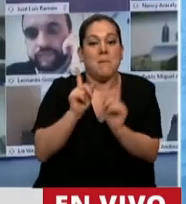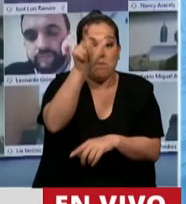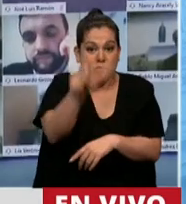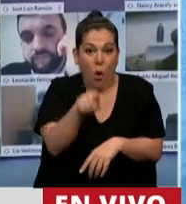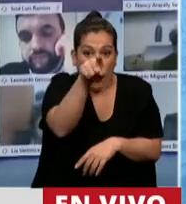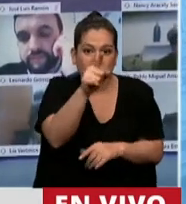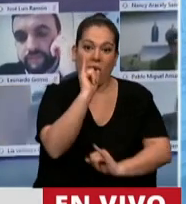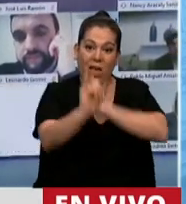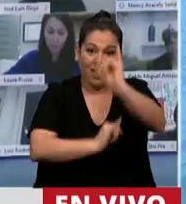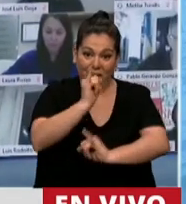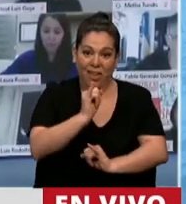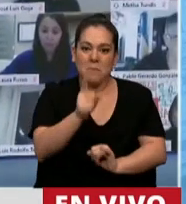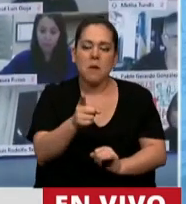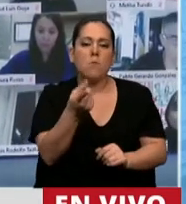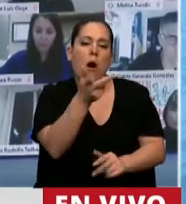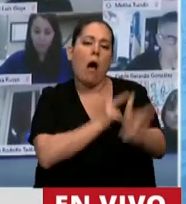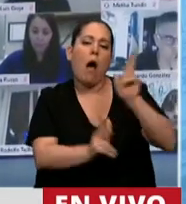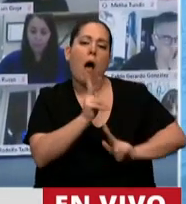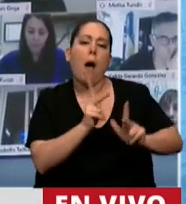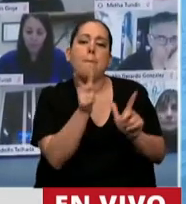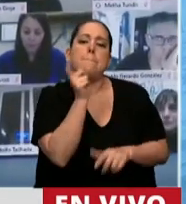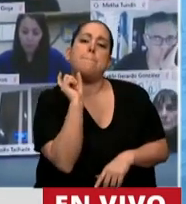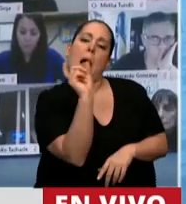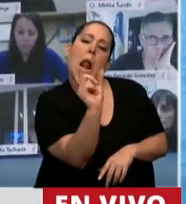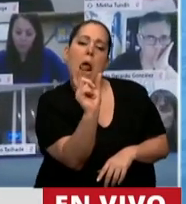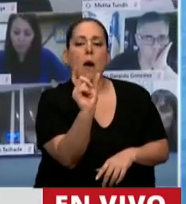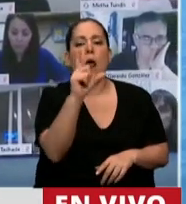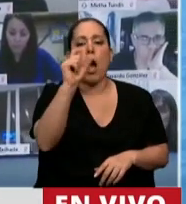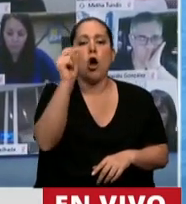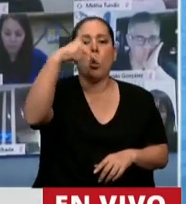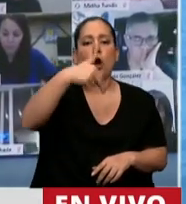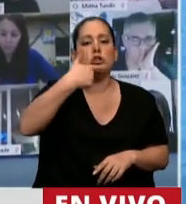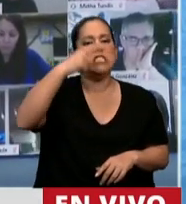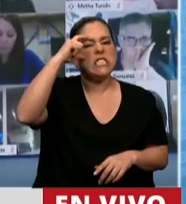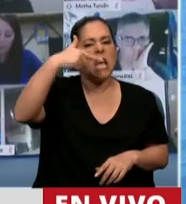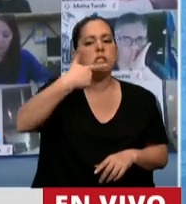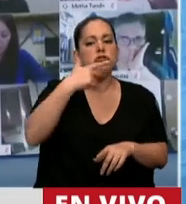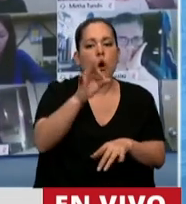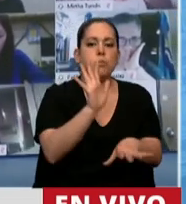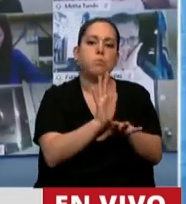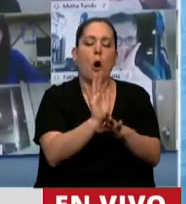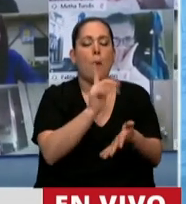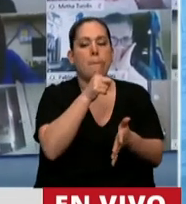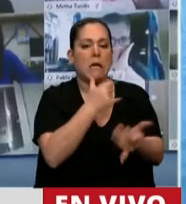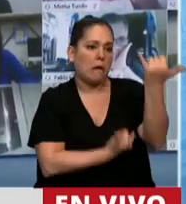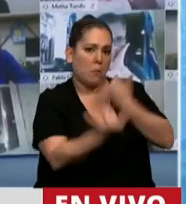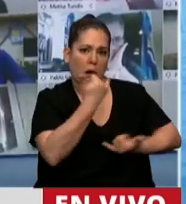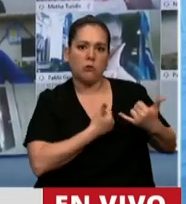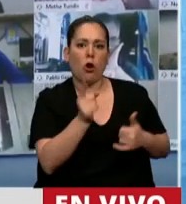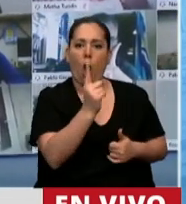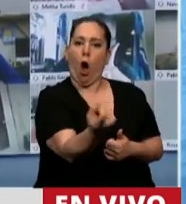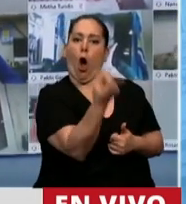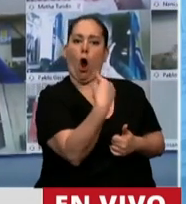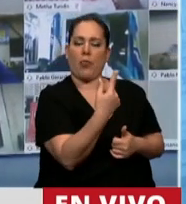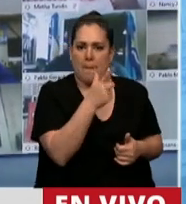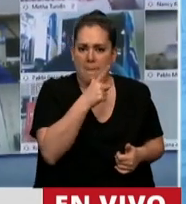sentada en su banca, el significado de la palabra consenso dándonos una orden. Porque